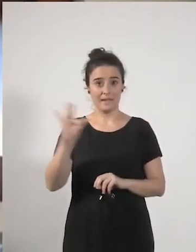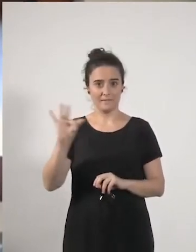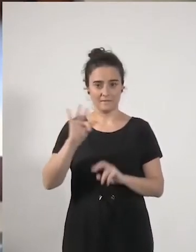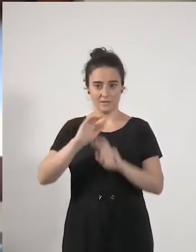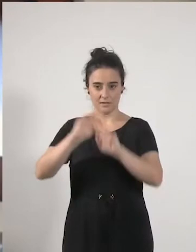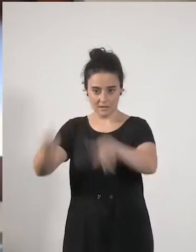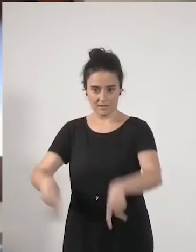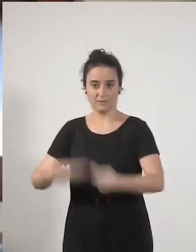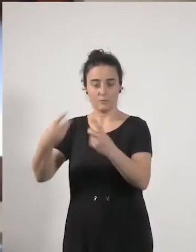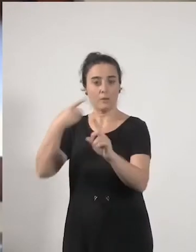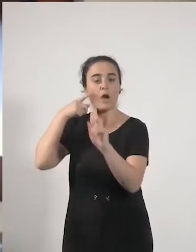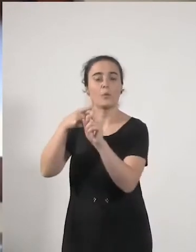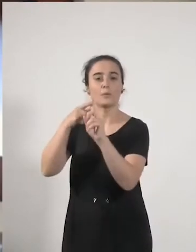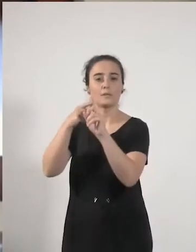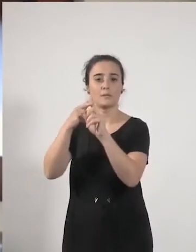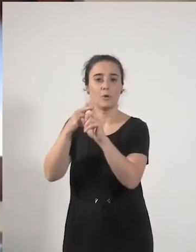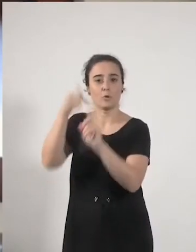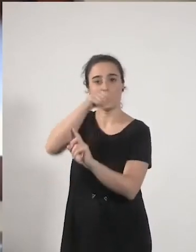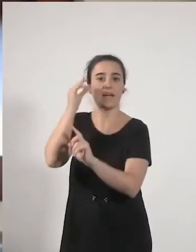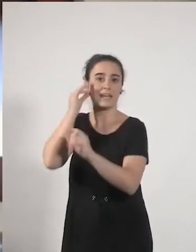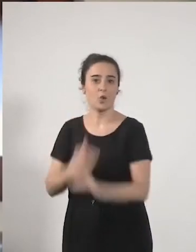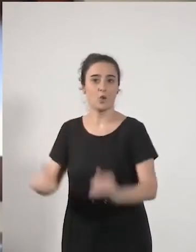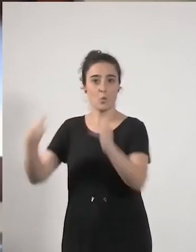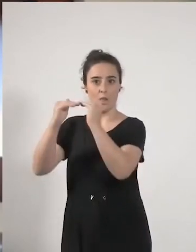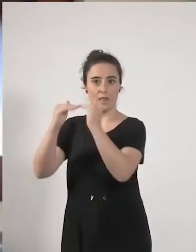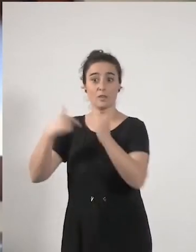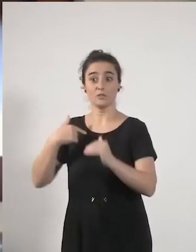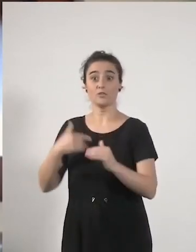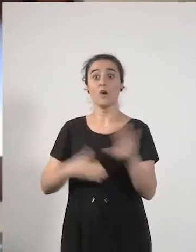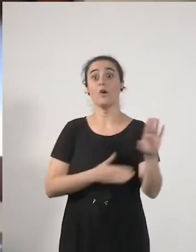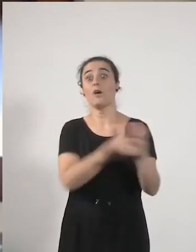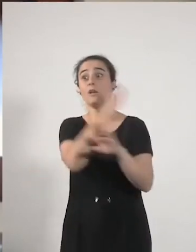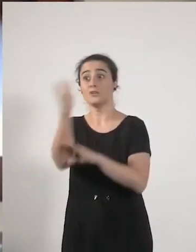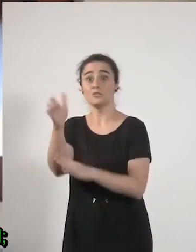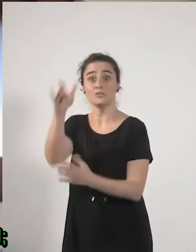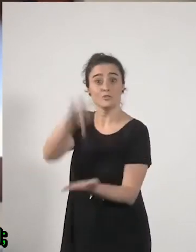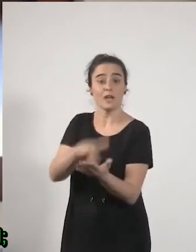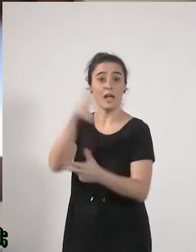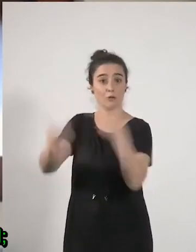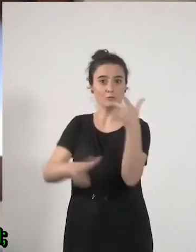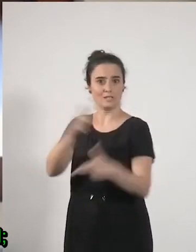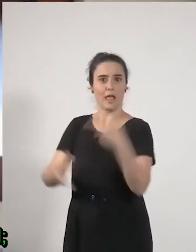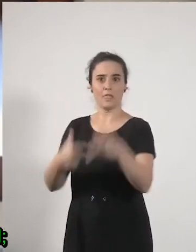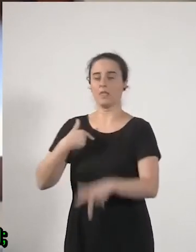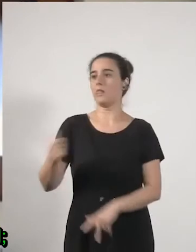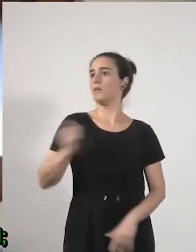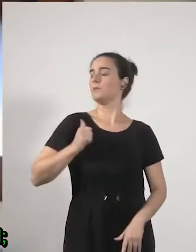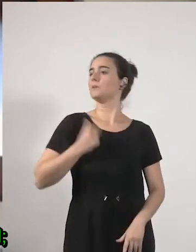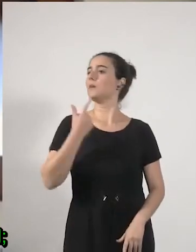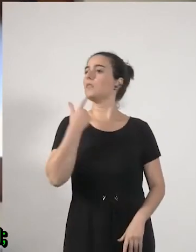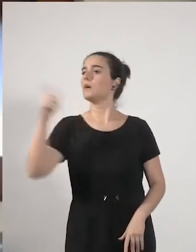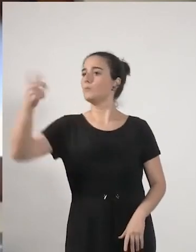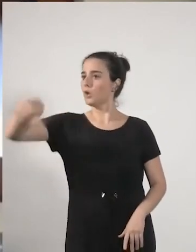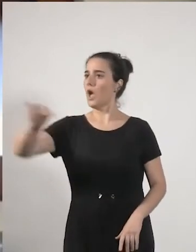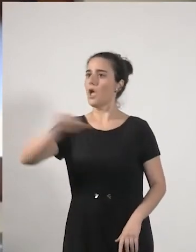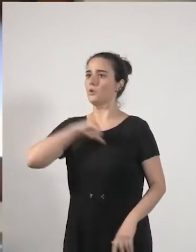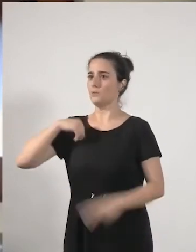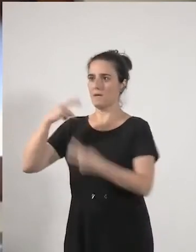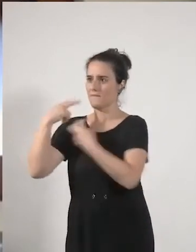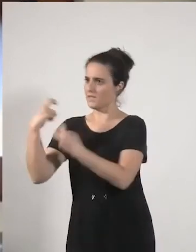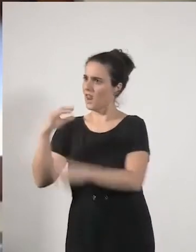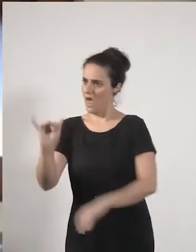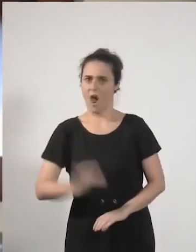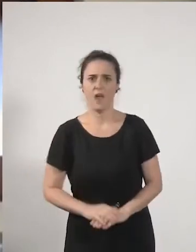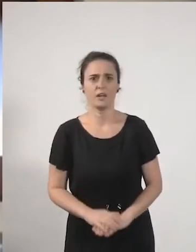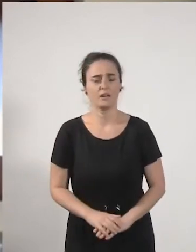la igualdad de género y cada vez que voy a Euskadi aprovecho para decir oye que tenéis autonomía fiscal es decir